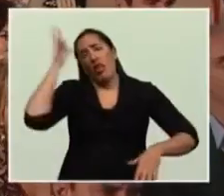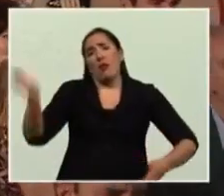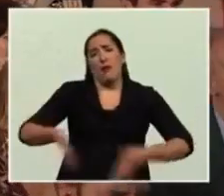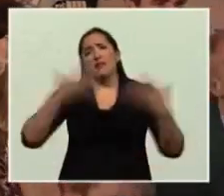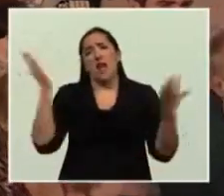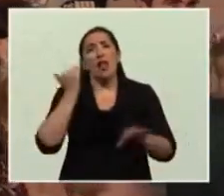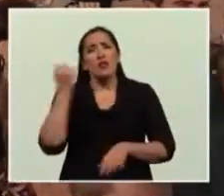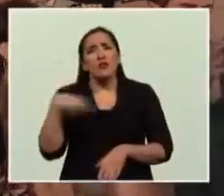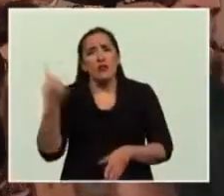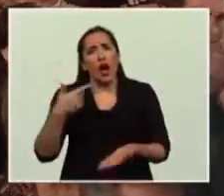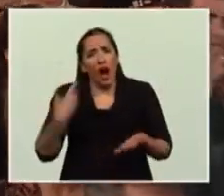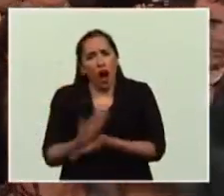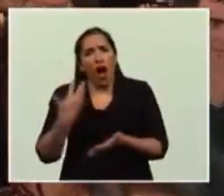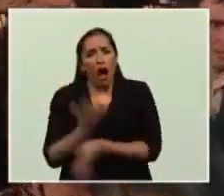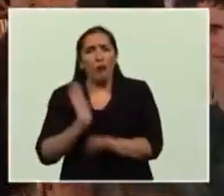demasiada sopa.